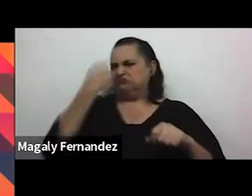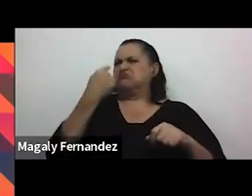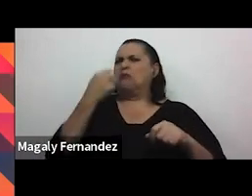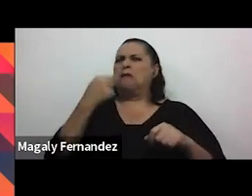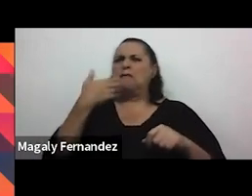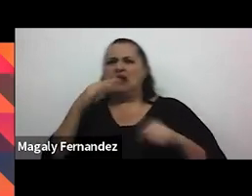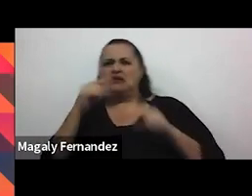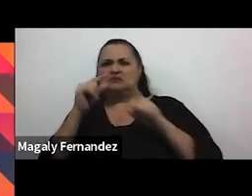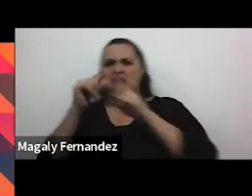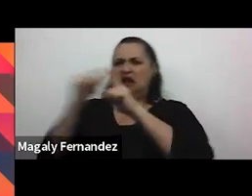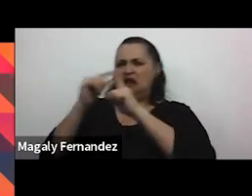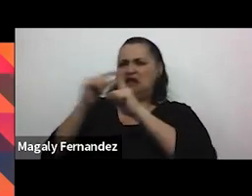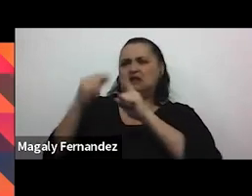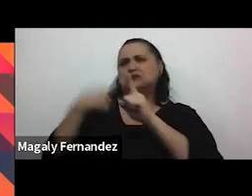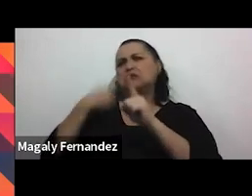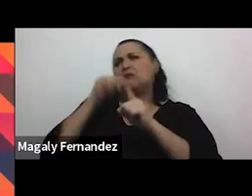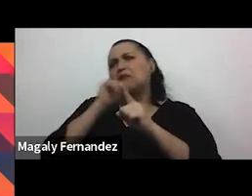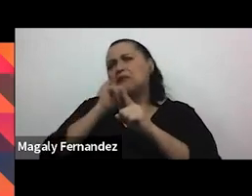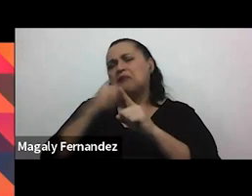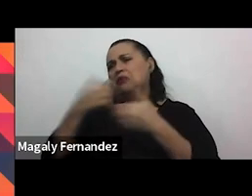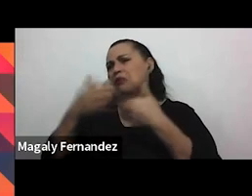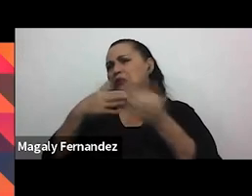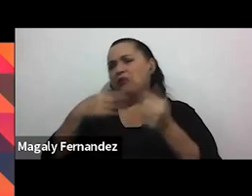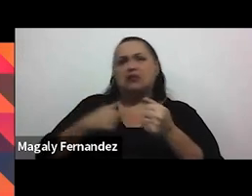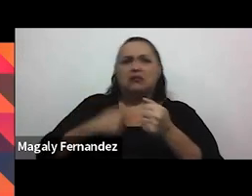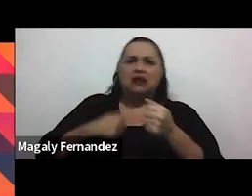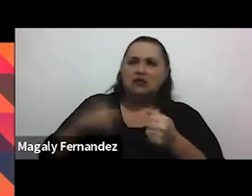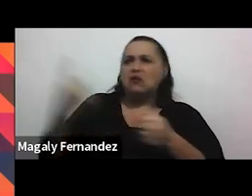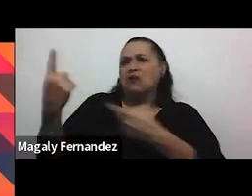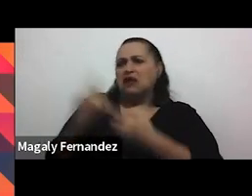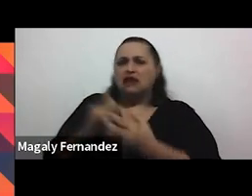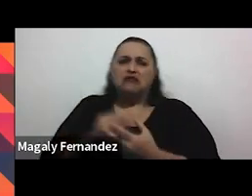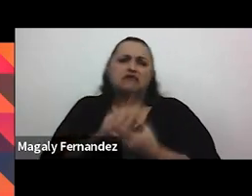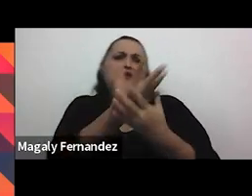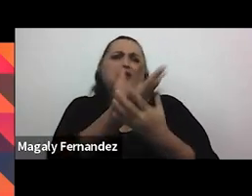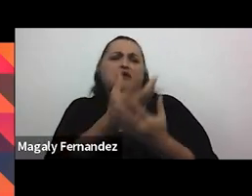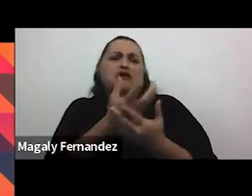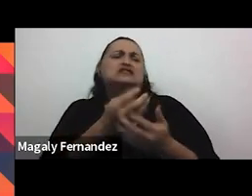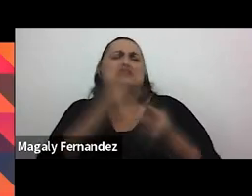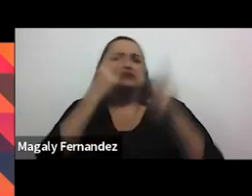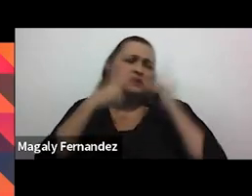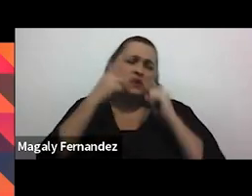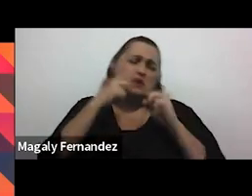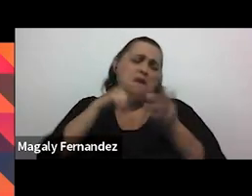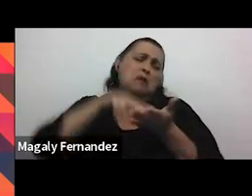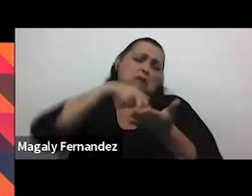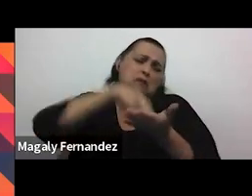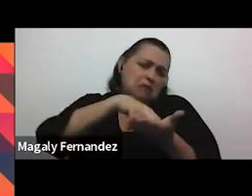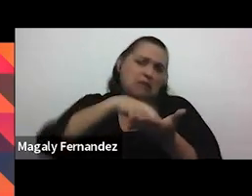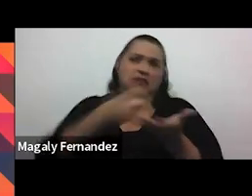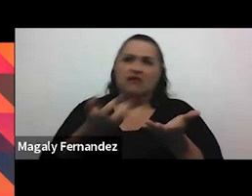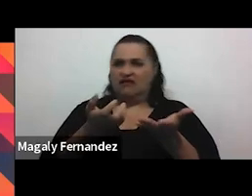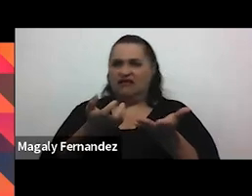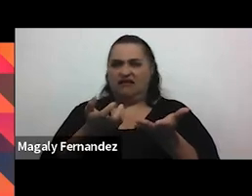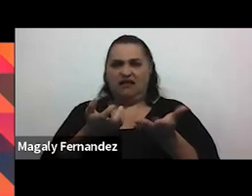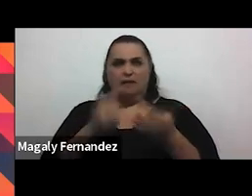Sí, pero ¿y cuántas veces tiene que llorar y perdir perdón y aparecer con flores lloviendo, llorando? Digo lloviendo porque es más romántico en mi historia y la cuento como